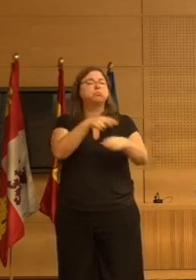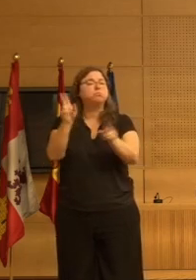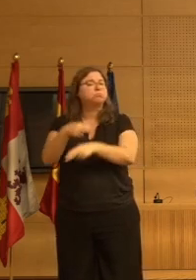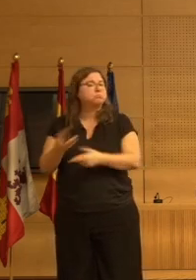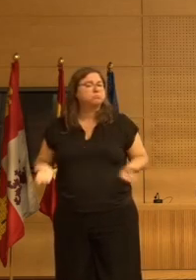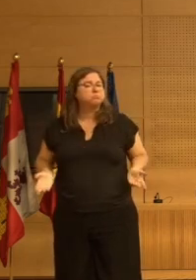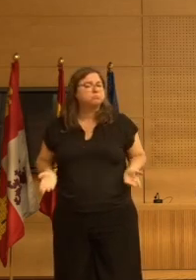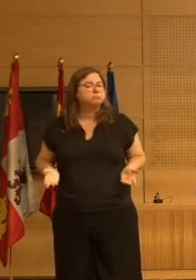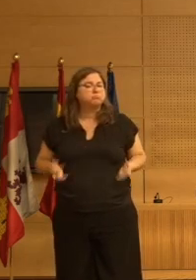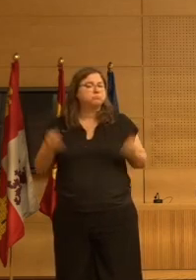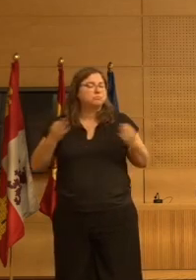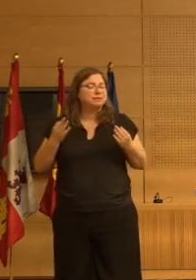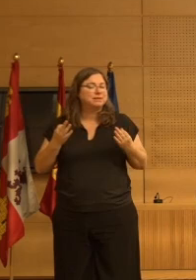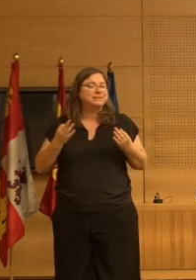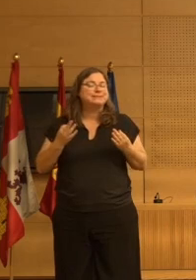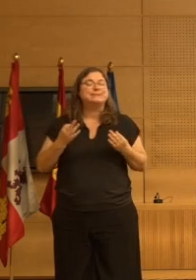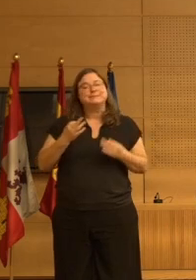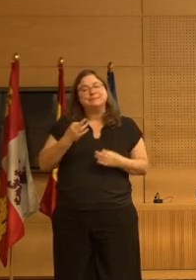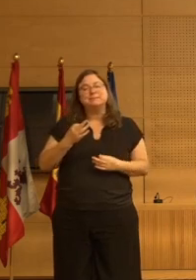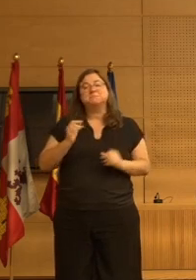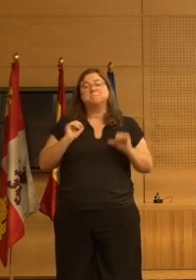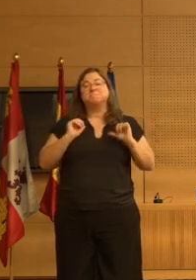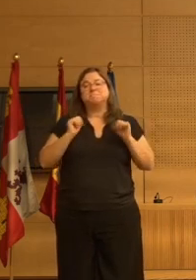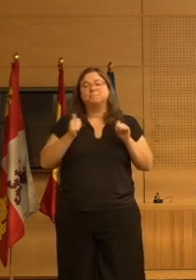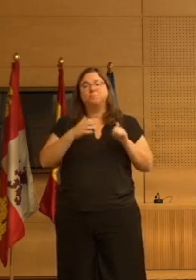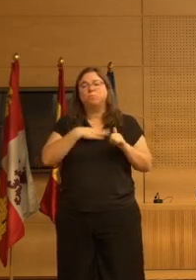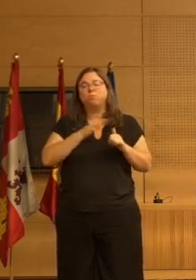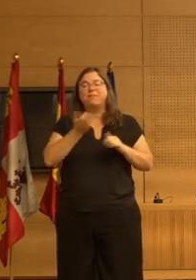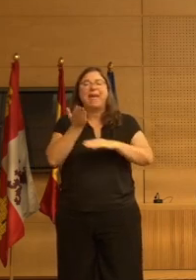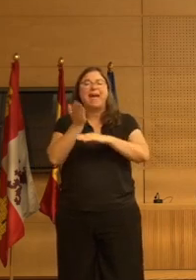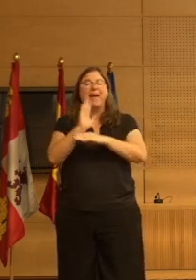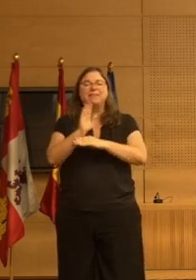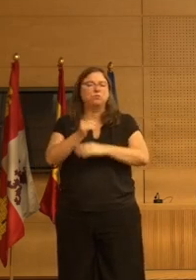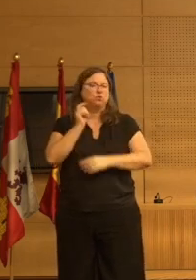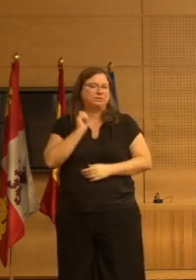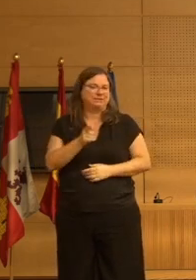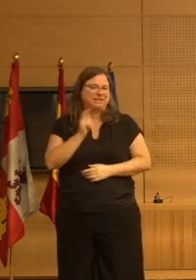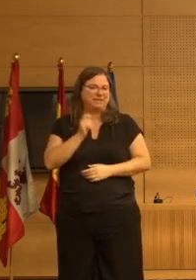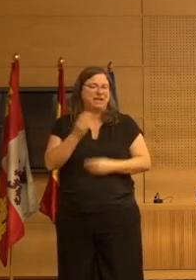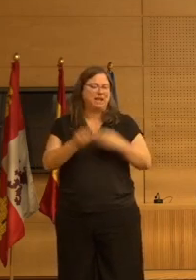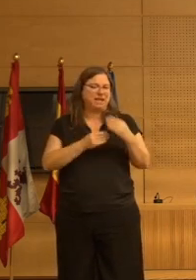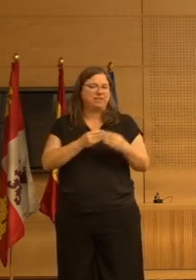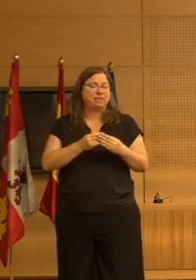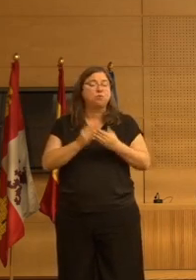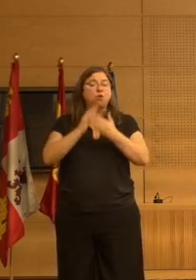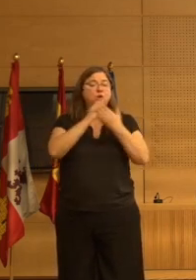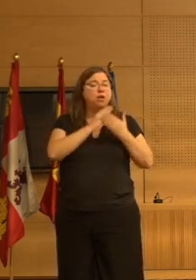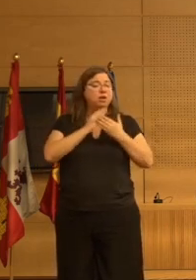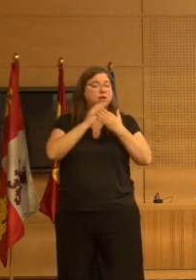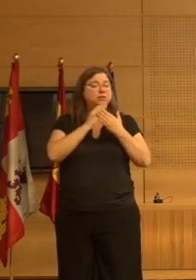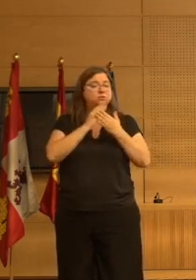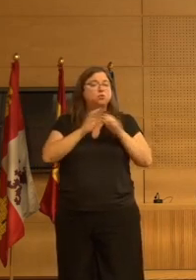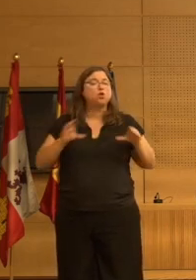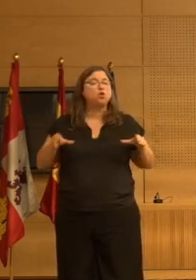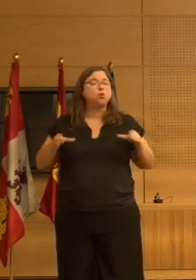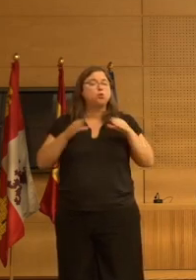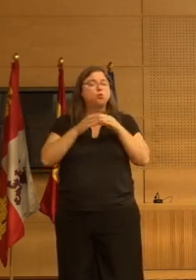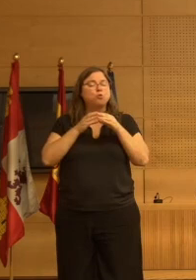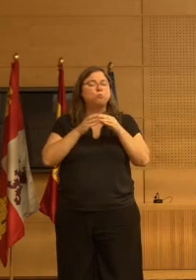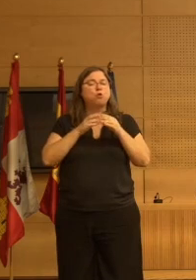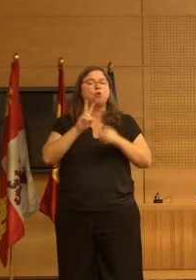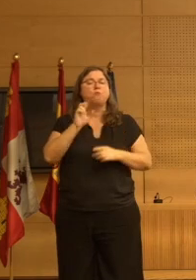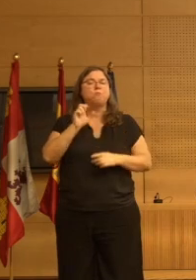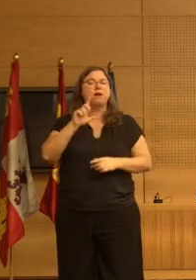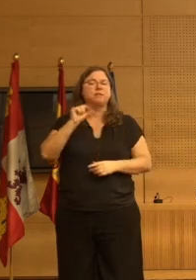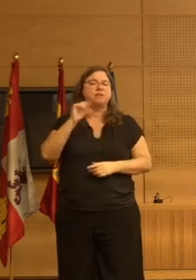esa es en principio la actitud más habitual aquí tenemos un estudio que hace el grupo de Vallesol que